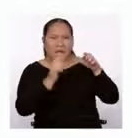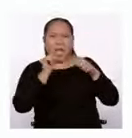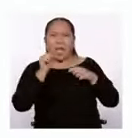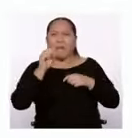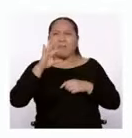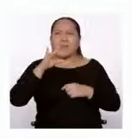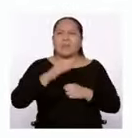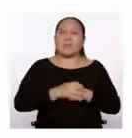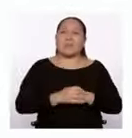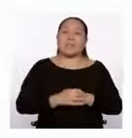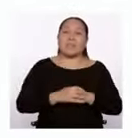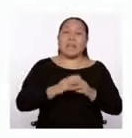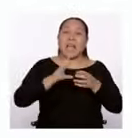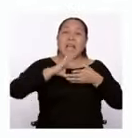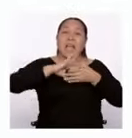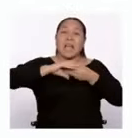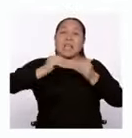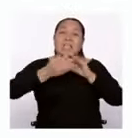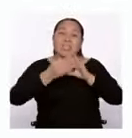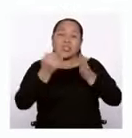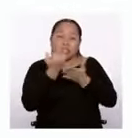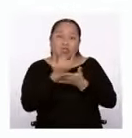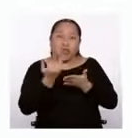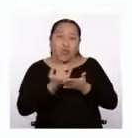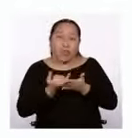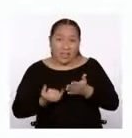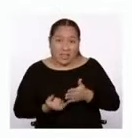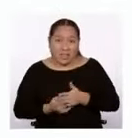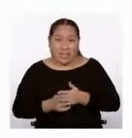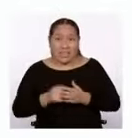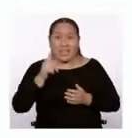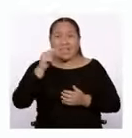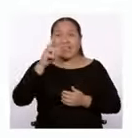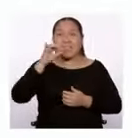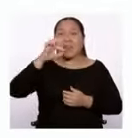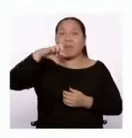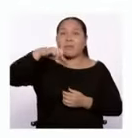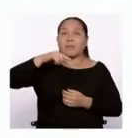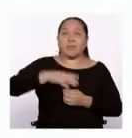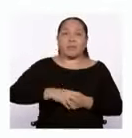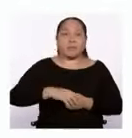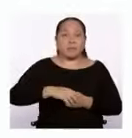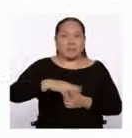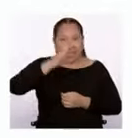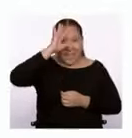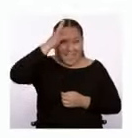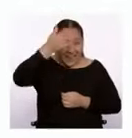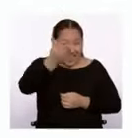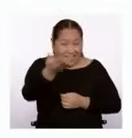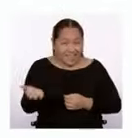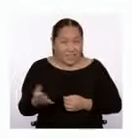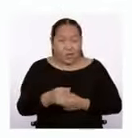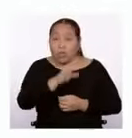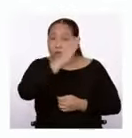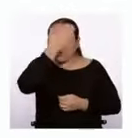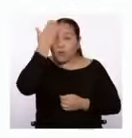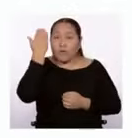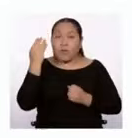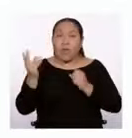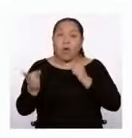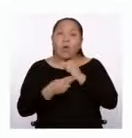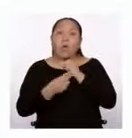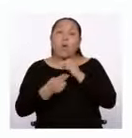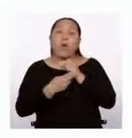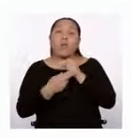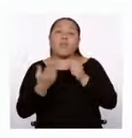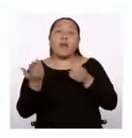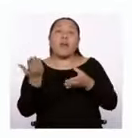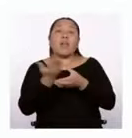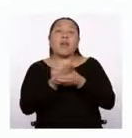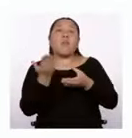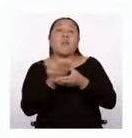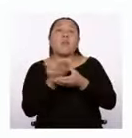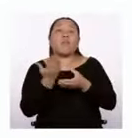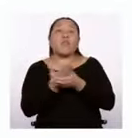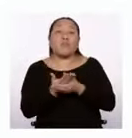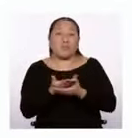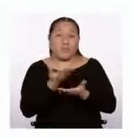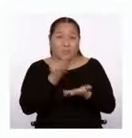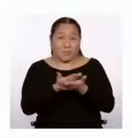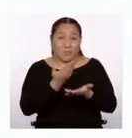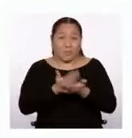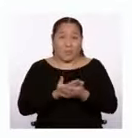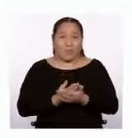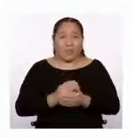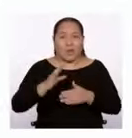y trípticos. Así que, a crear. No se olviden de guardar sus trabajos en su portafolio de evidencias.